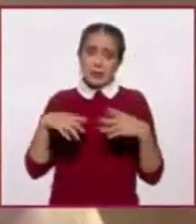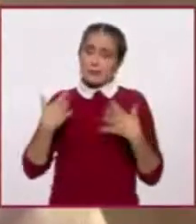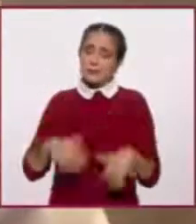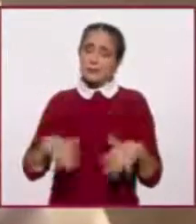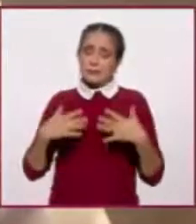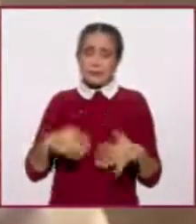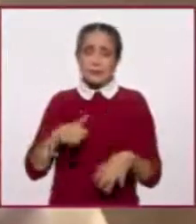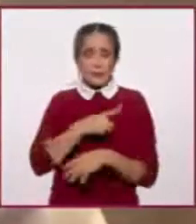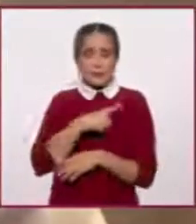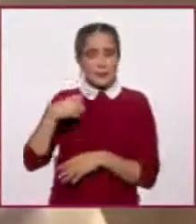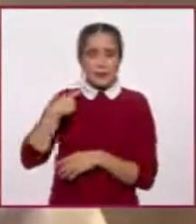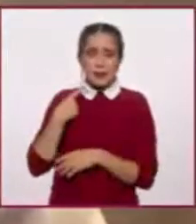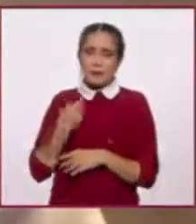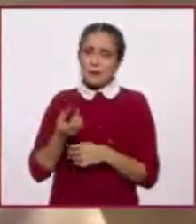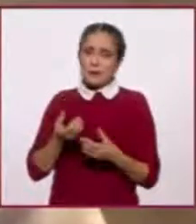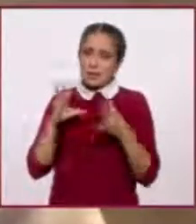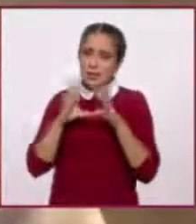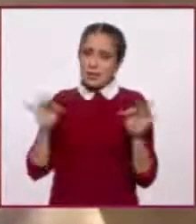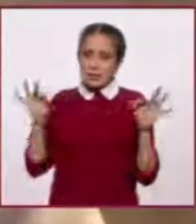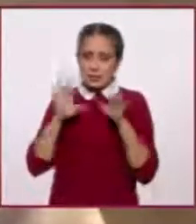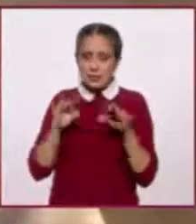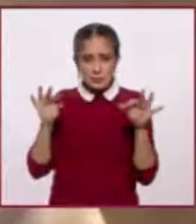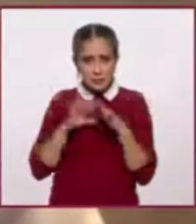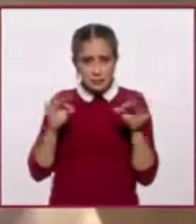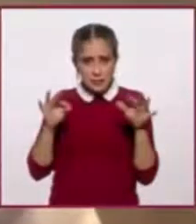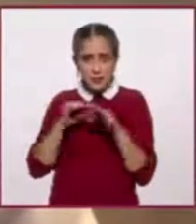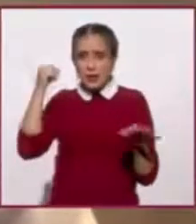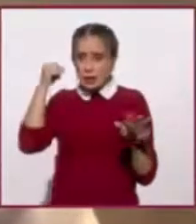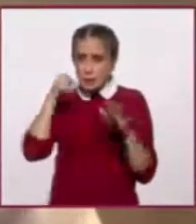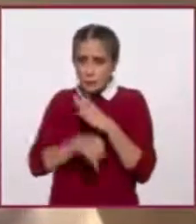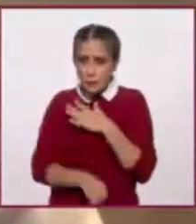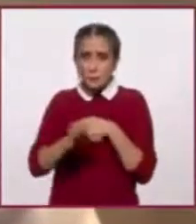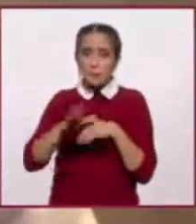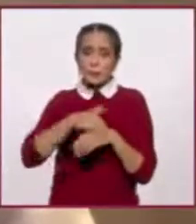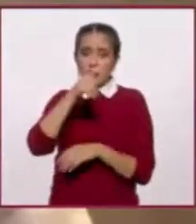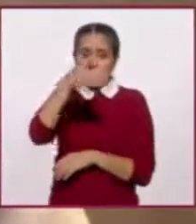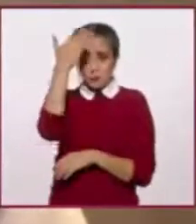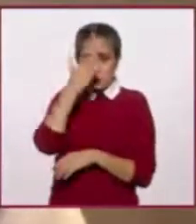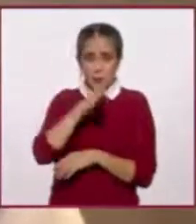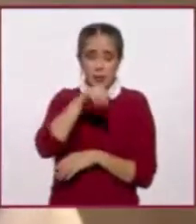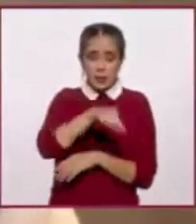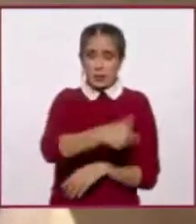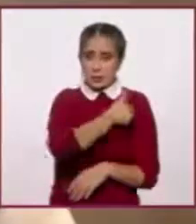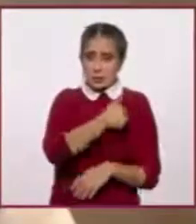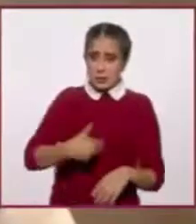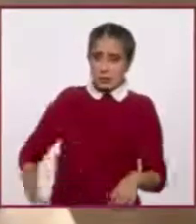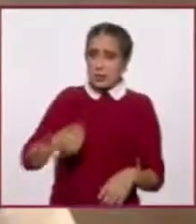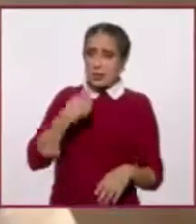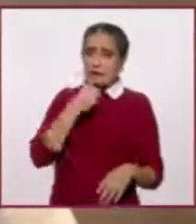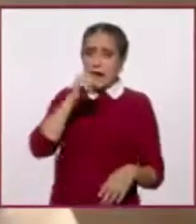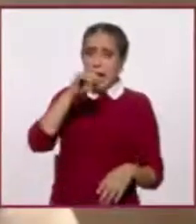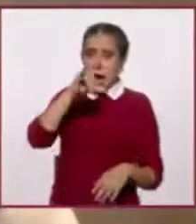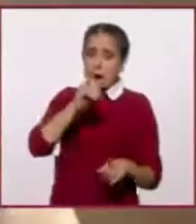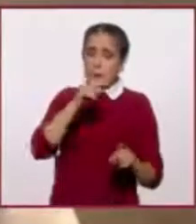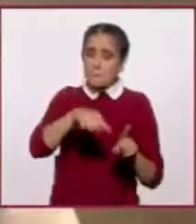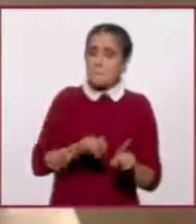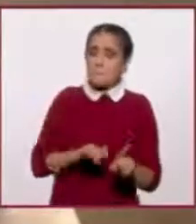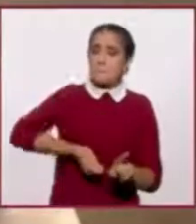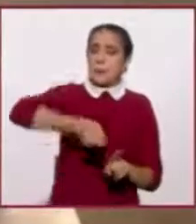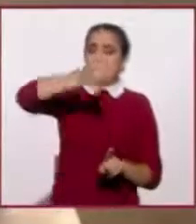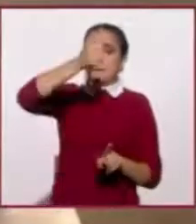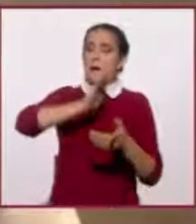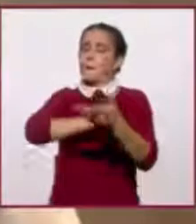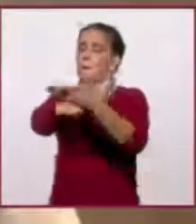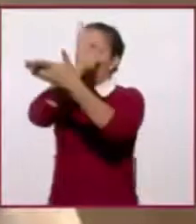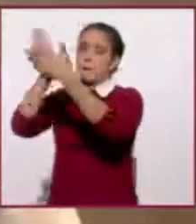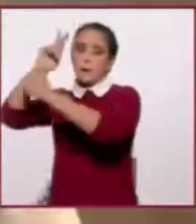el en el que todos estamos, es una, es la primera salida del presidente fuera del país, no es una